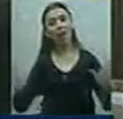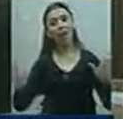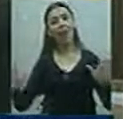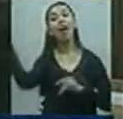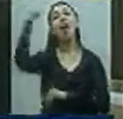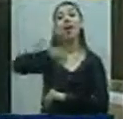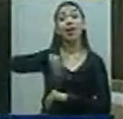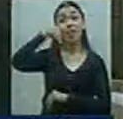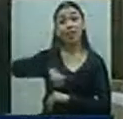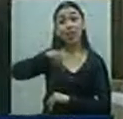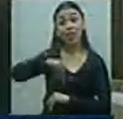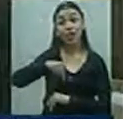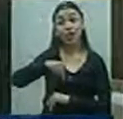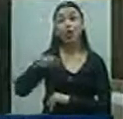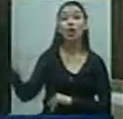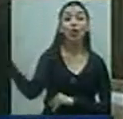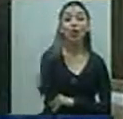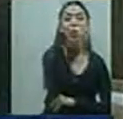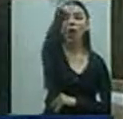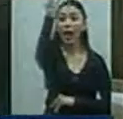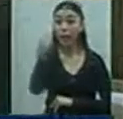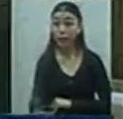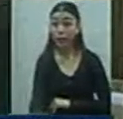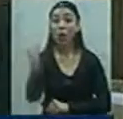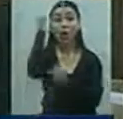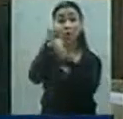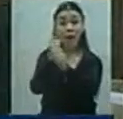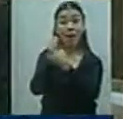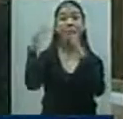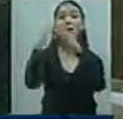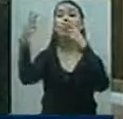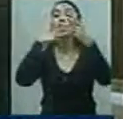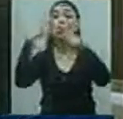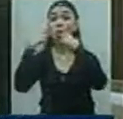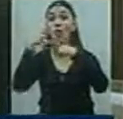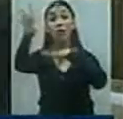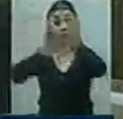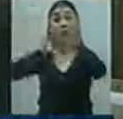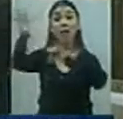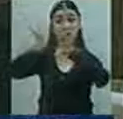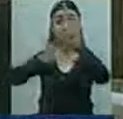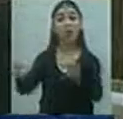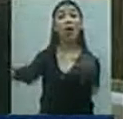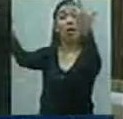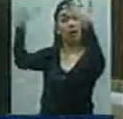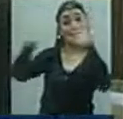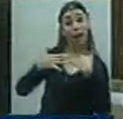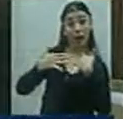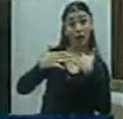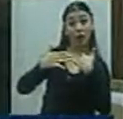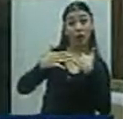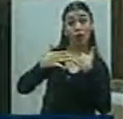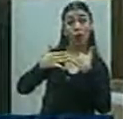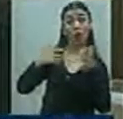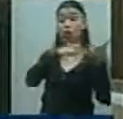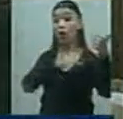realmente todos los productores están invitados a escuchar los anuncios del